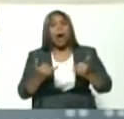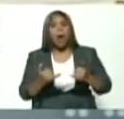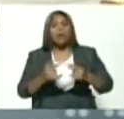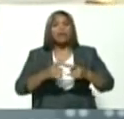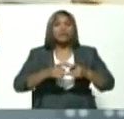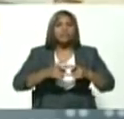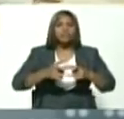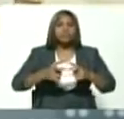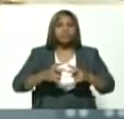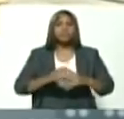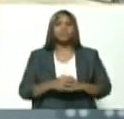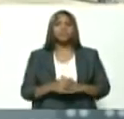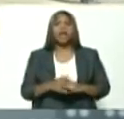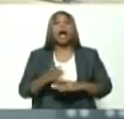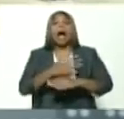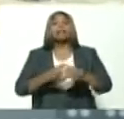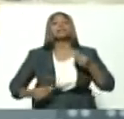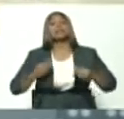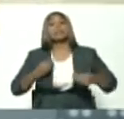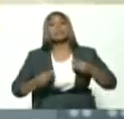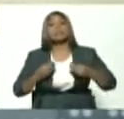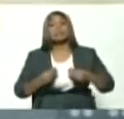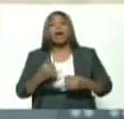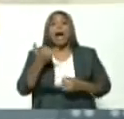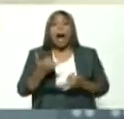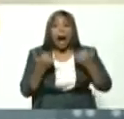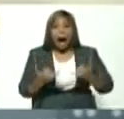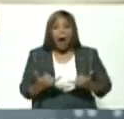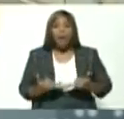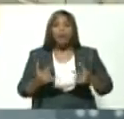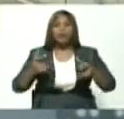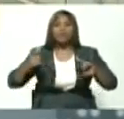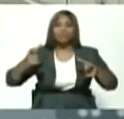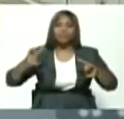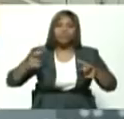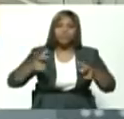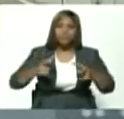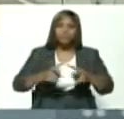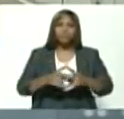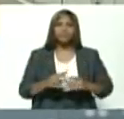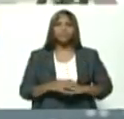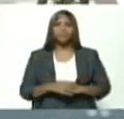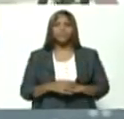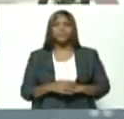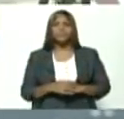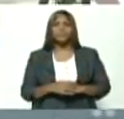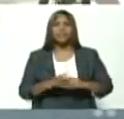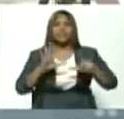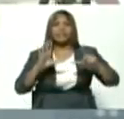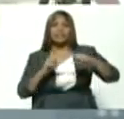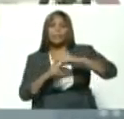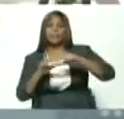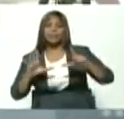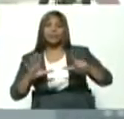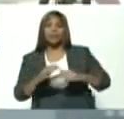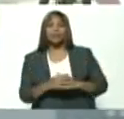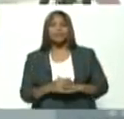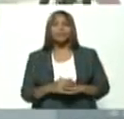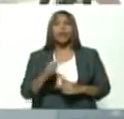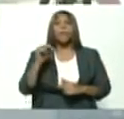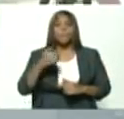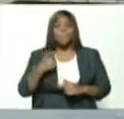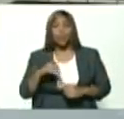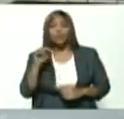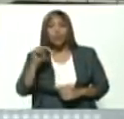preocupante. Ahora tenemos que bajar esa meseta. Bajar la meseta. Del 7 más 7. Por eso estamos haciendo este